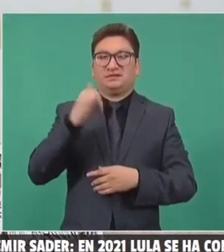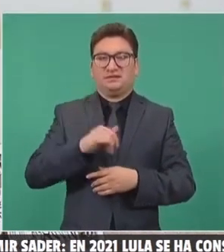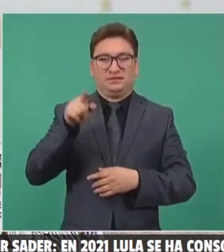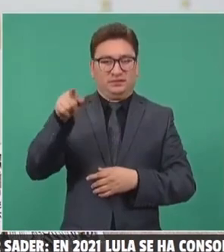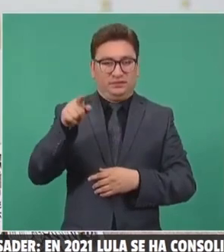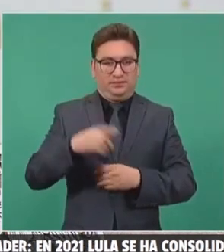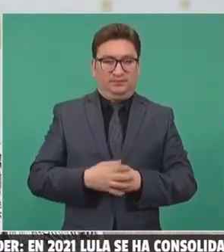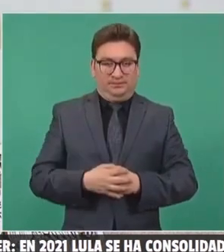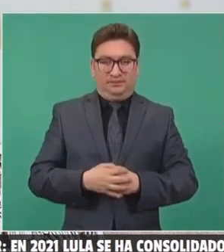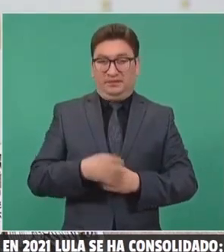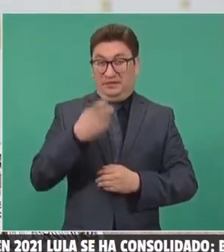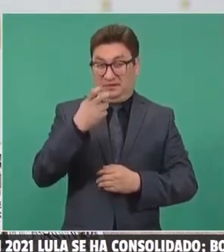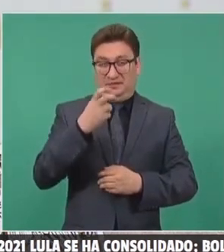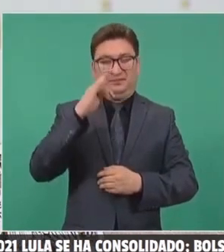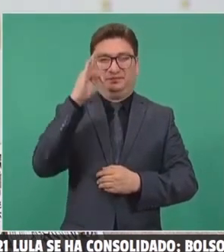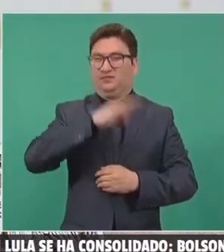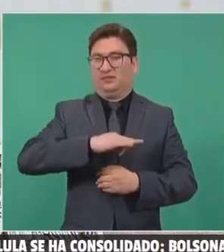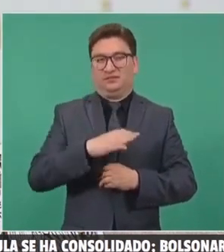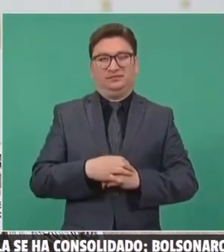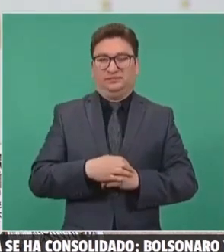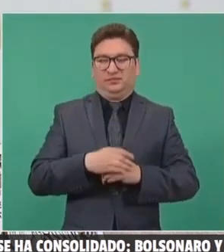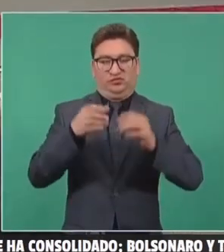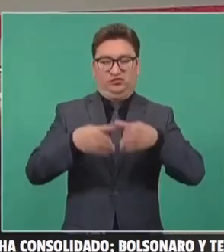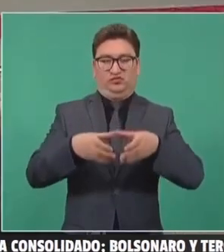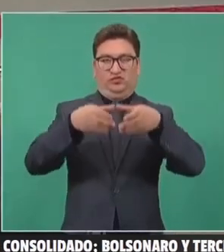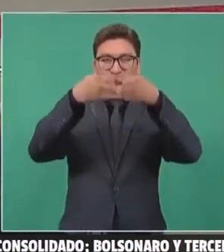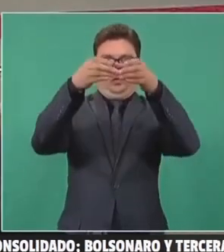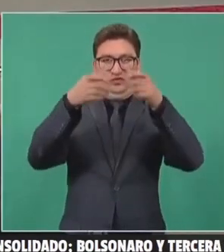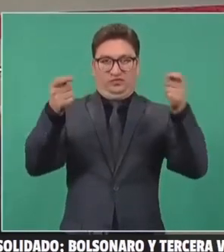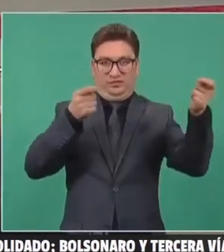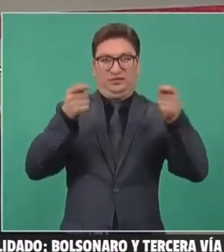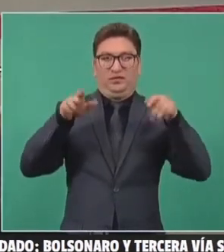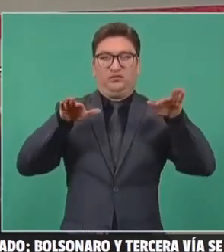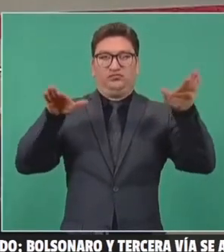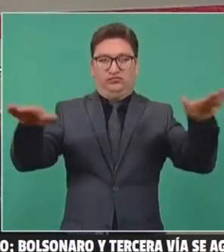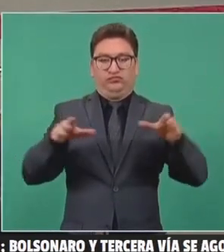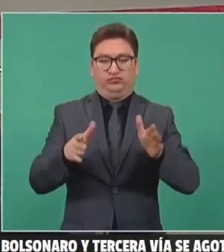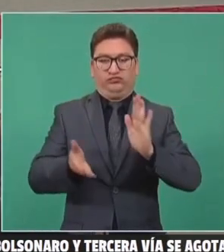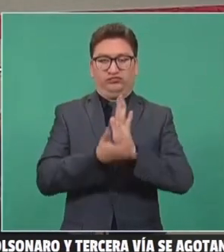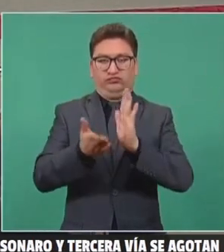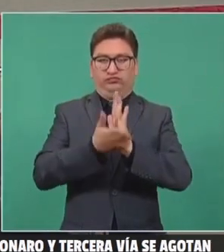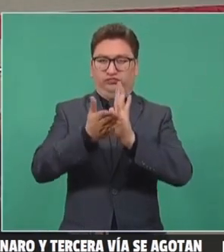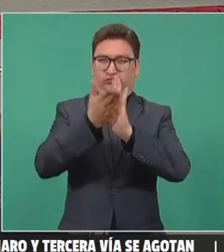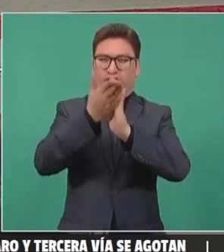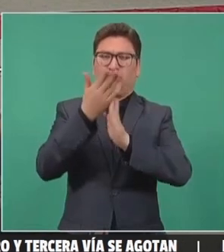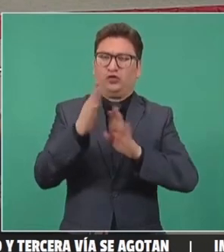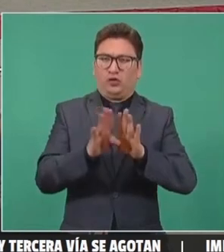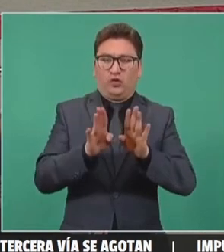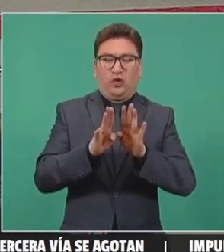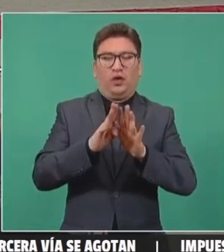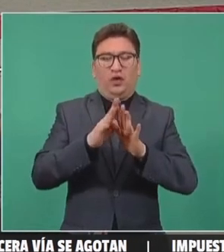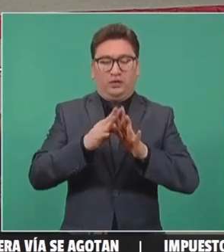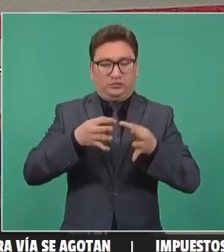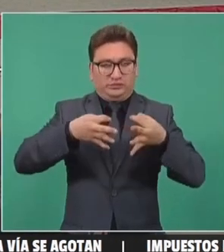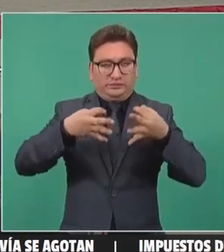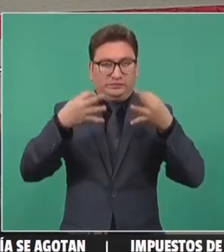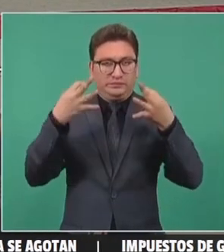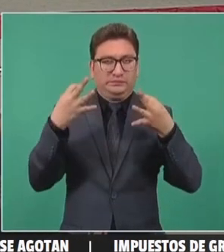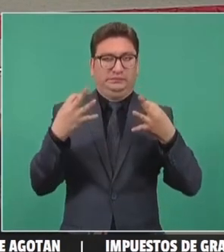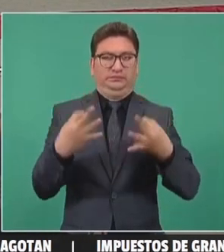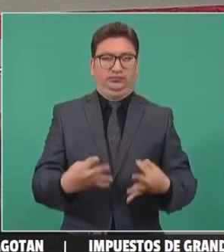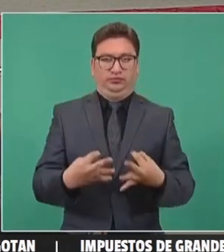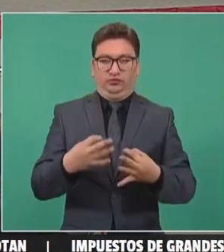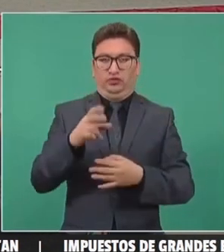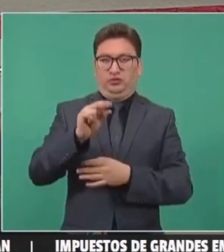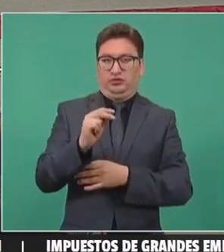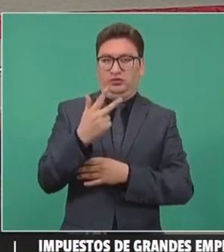Es falso. La torre del aeropuerto Felipe Ángeles fue construida bajo altos estándares de calidad. Tiene